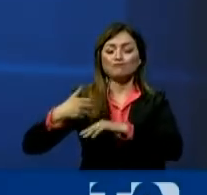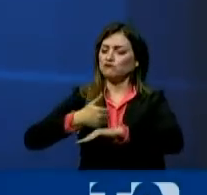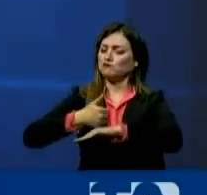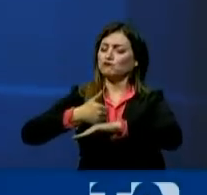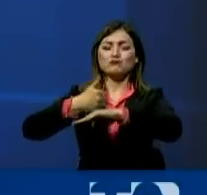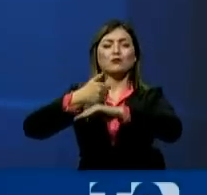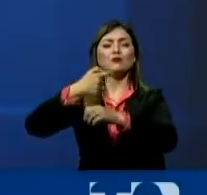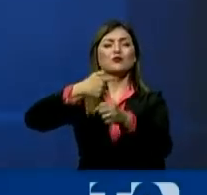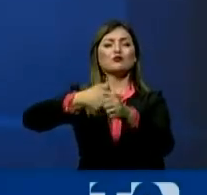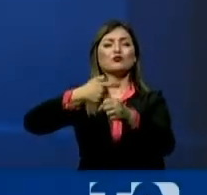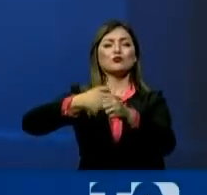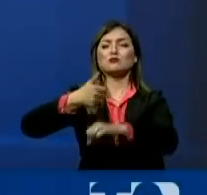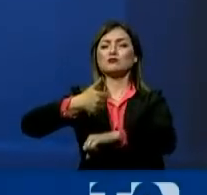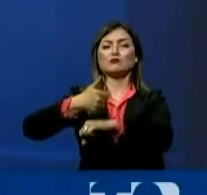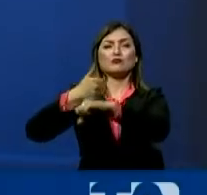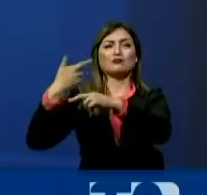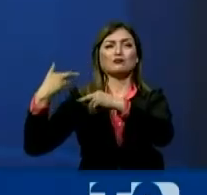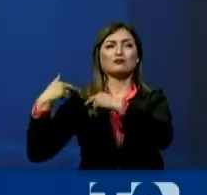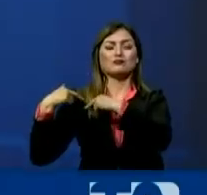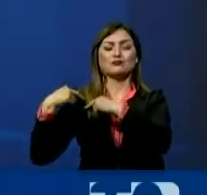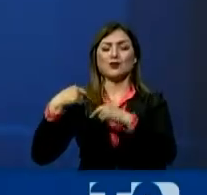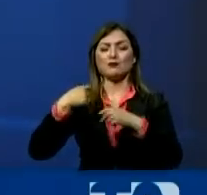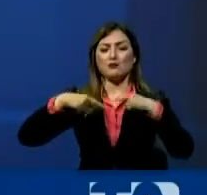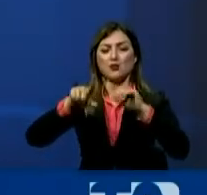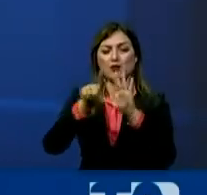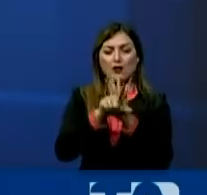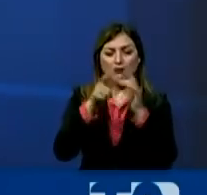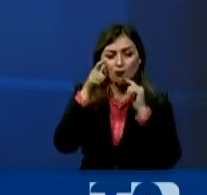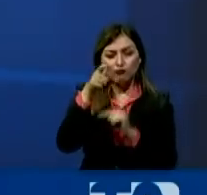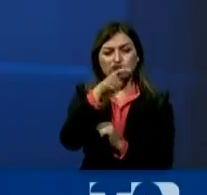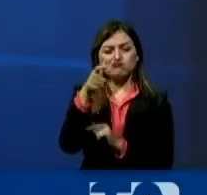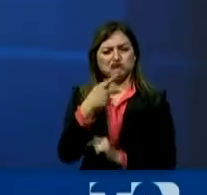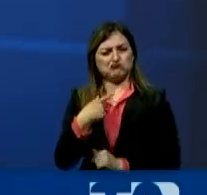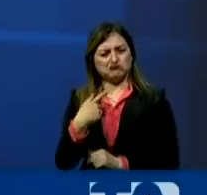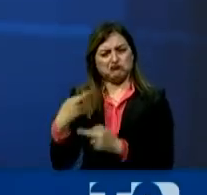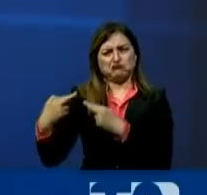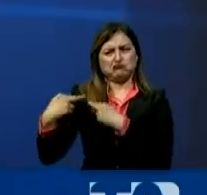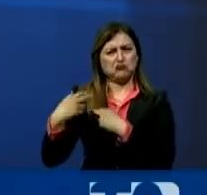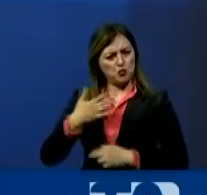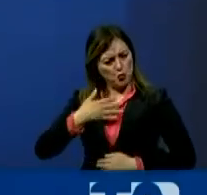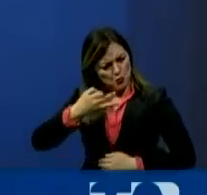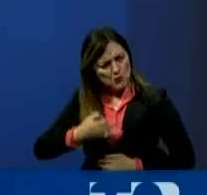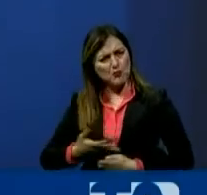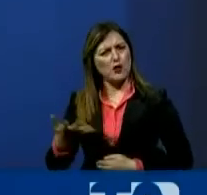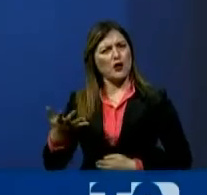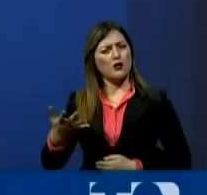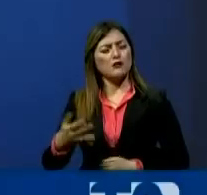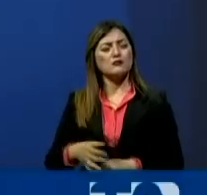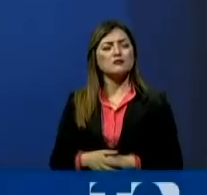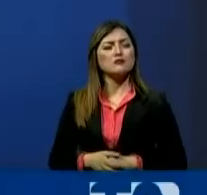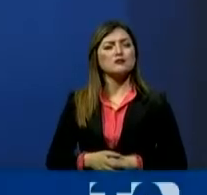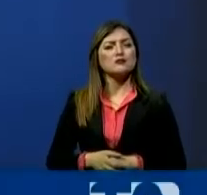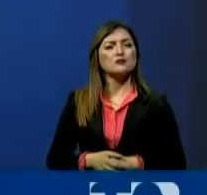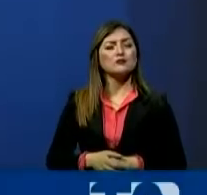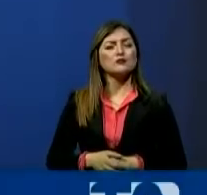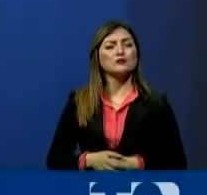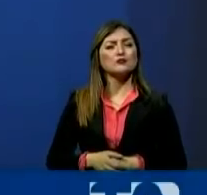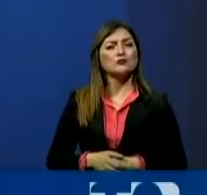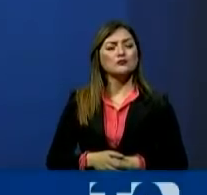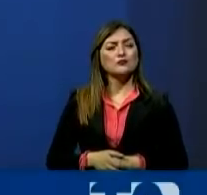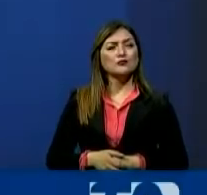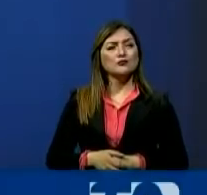atribuciones exclusivas, competencias, legislar y fiscalizar. En mis atribuciones exclusivas, que es